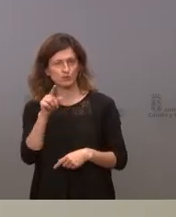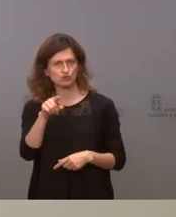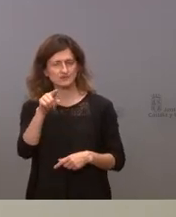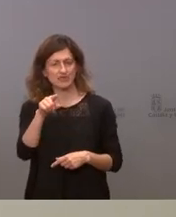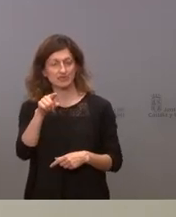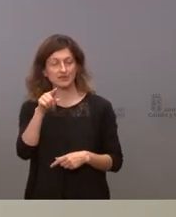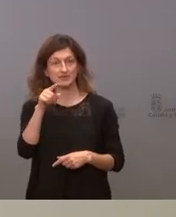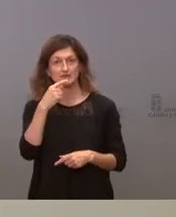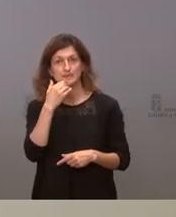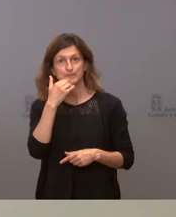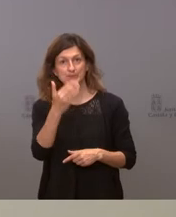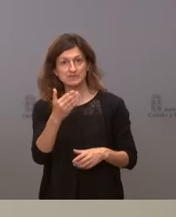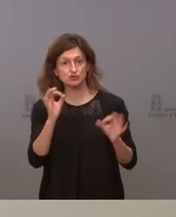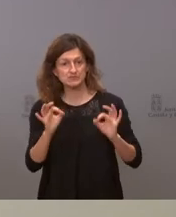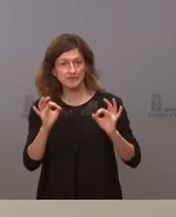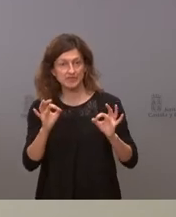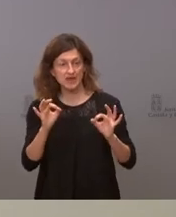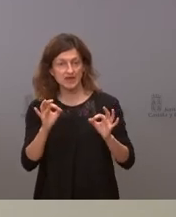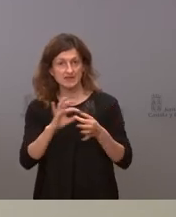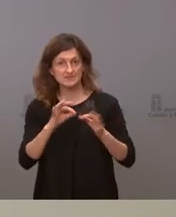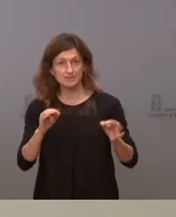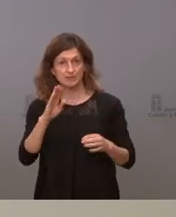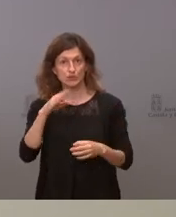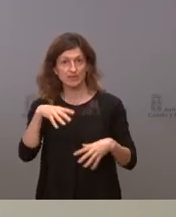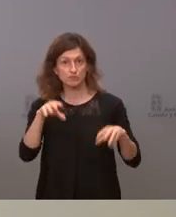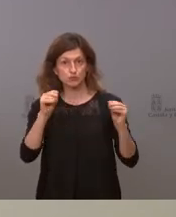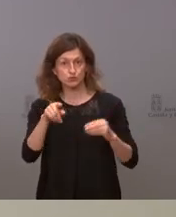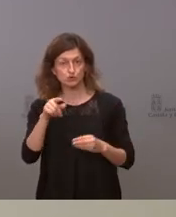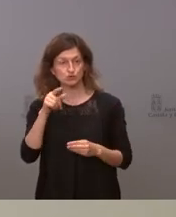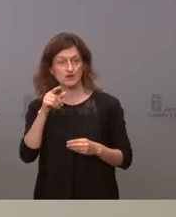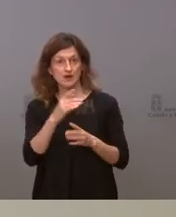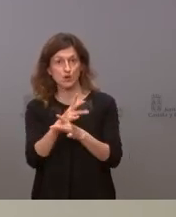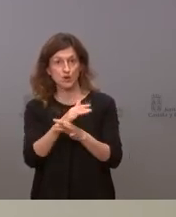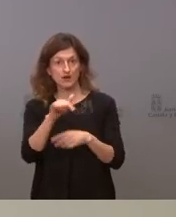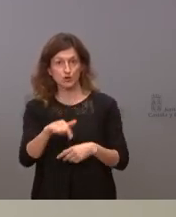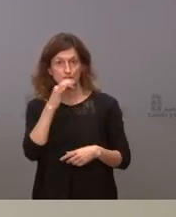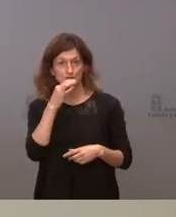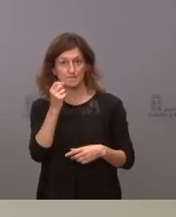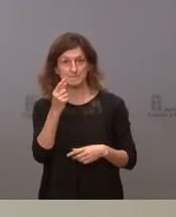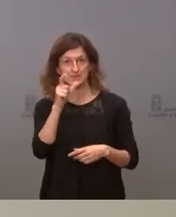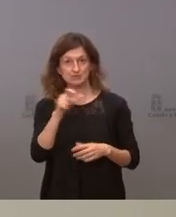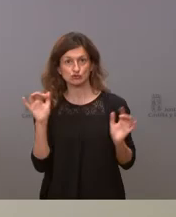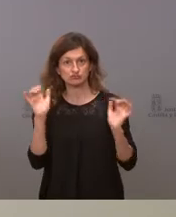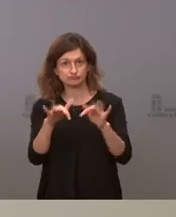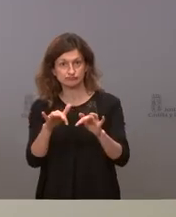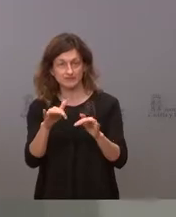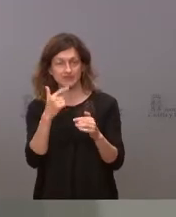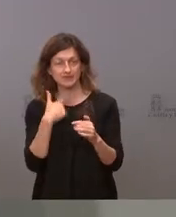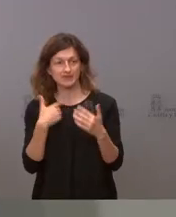concedido el permiso especial al San Pablo de Burgos para poder jugar esta tarde con mil personas gracias